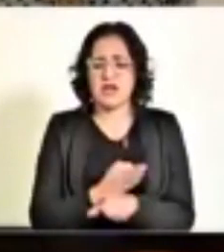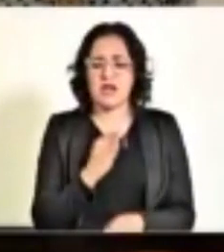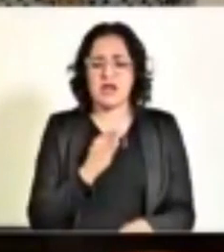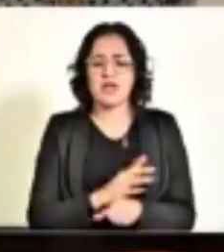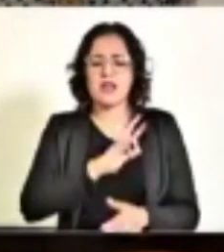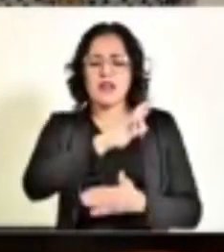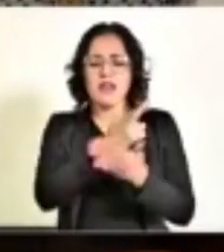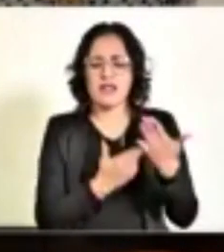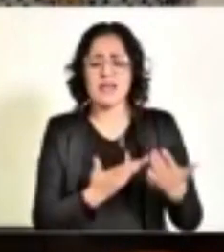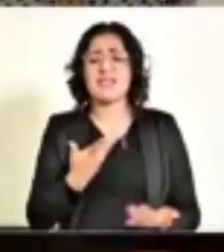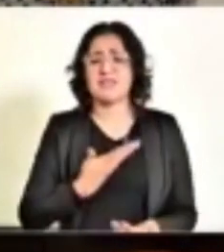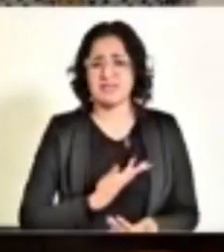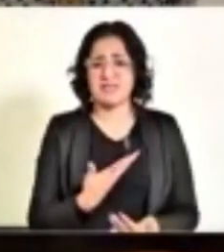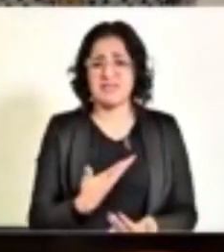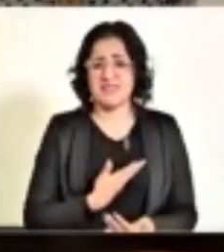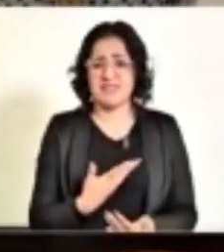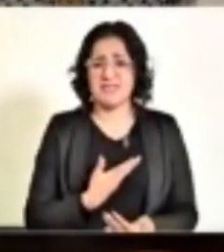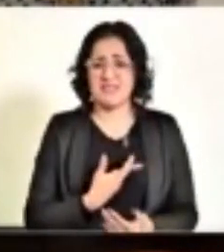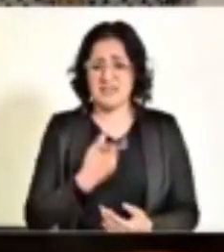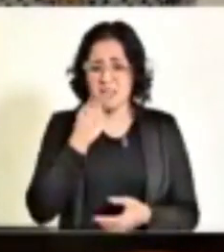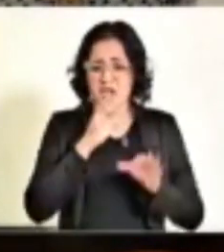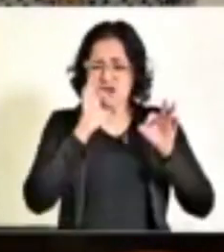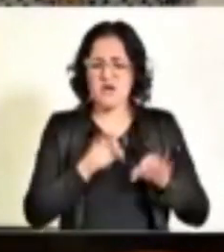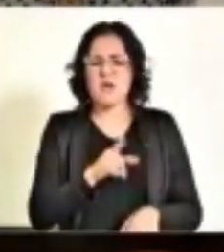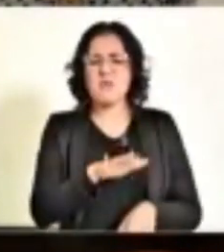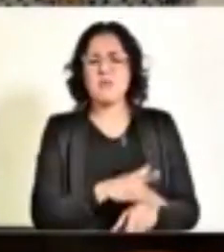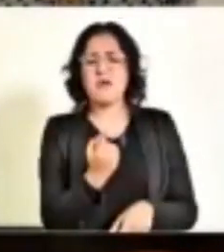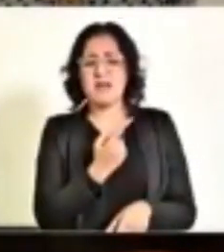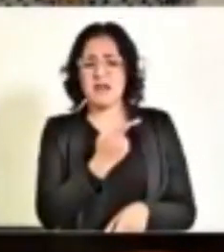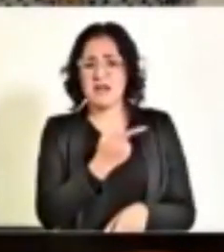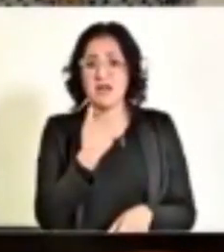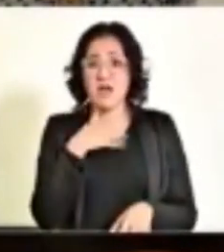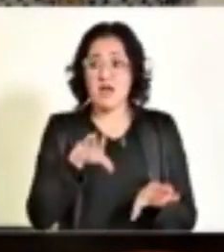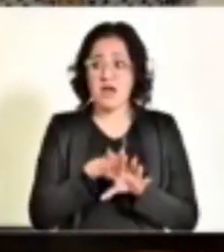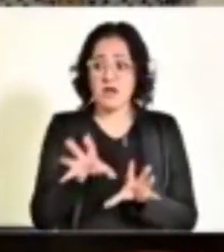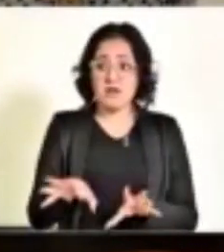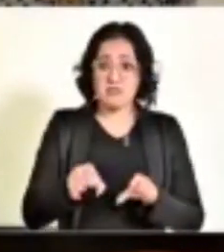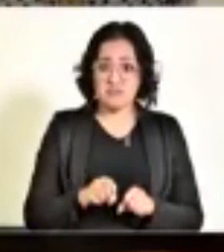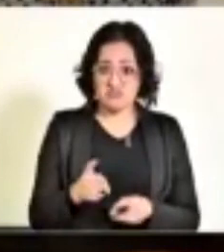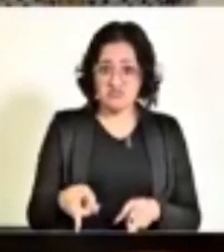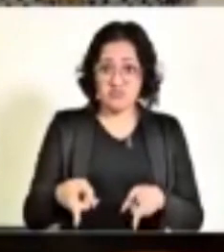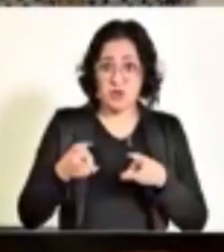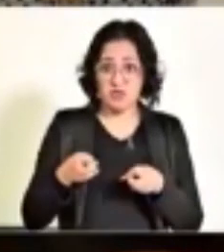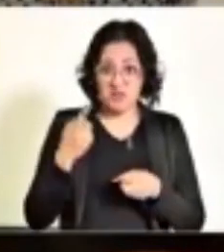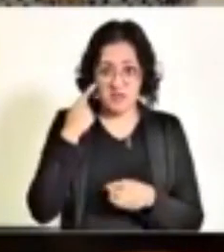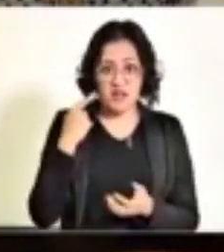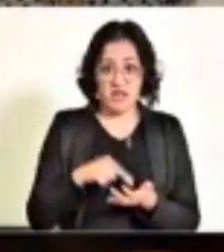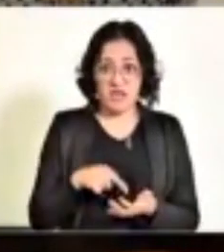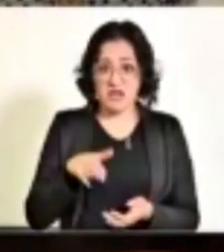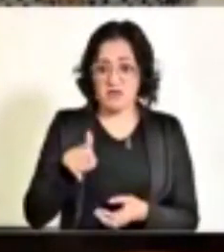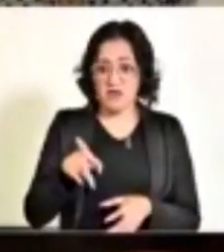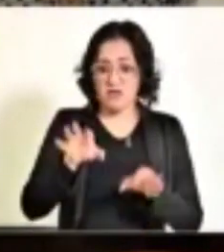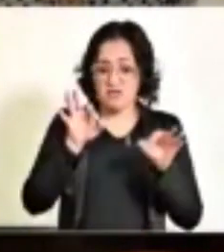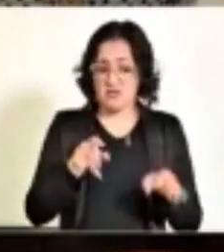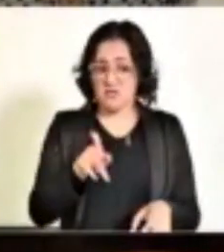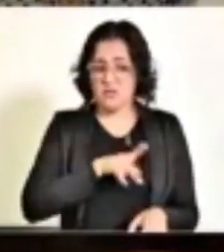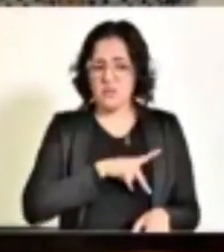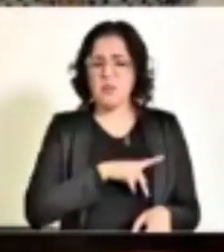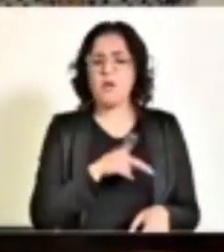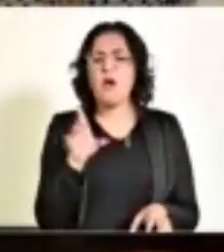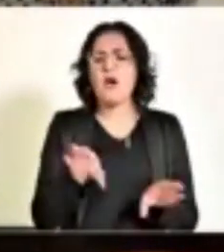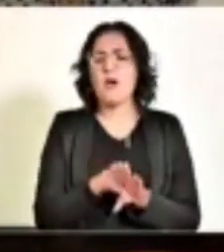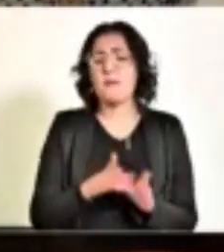recibos que dicen son oficiales. ¿Será que se sustrajo esos recibos oficiales y los tienen su poder?